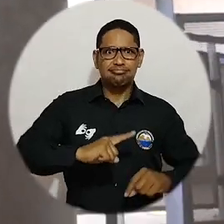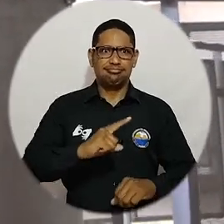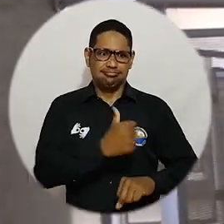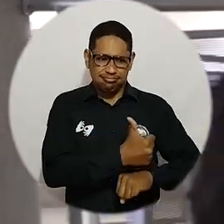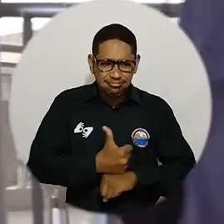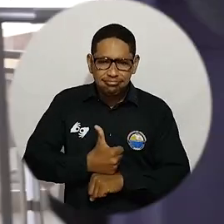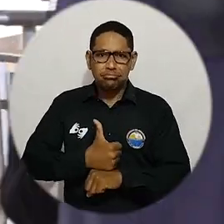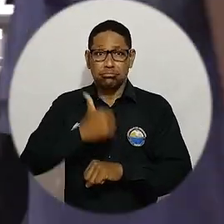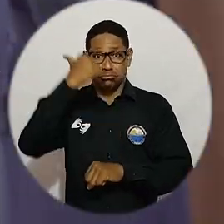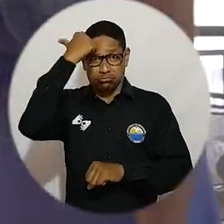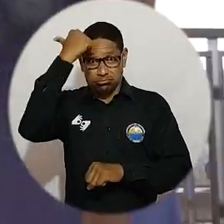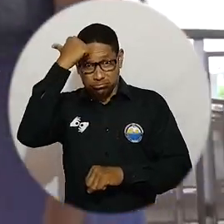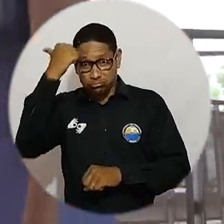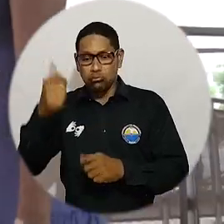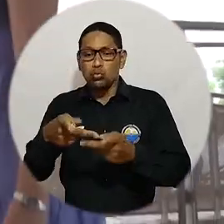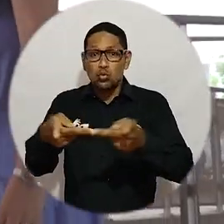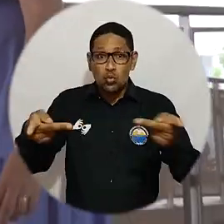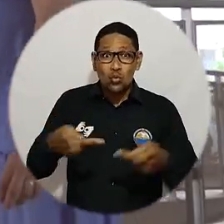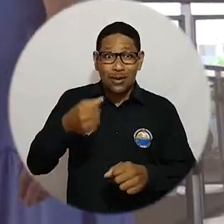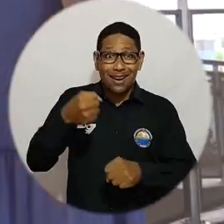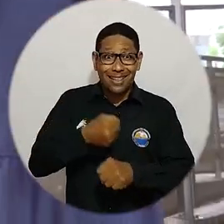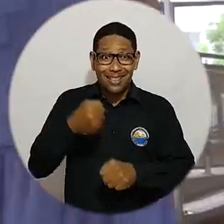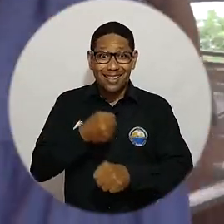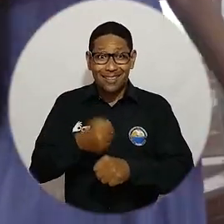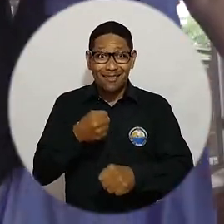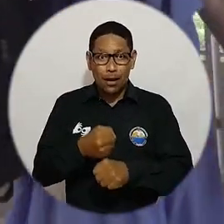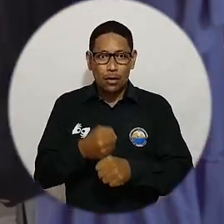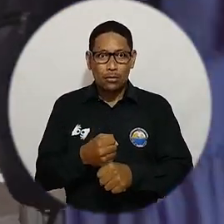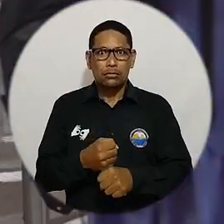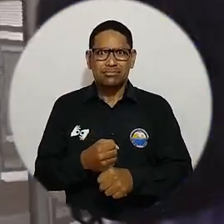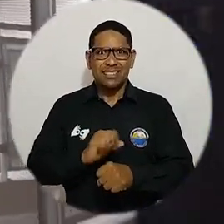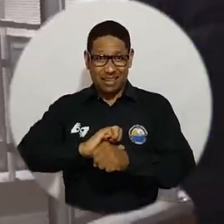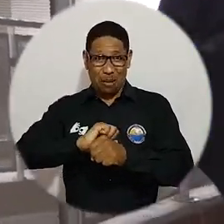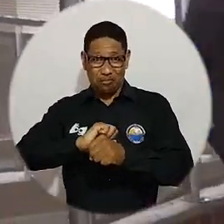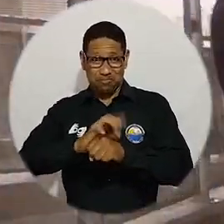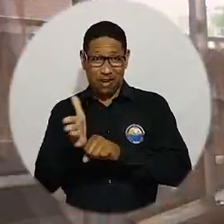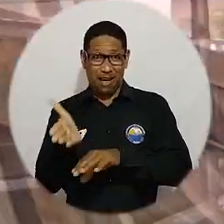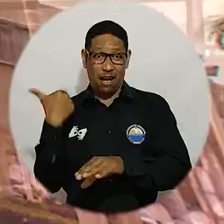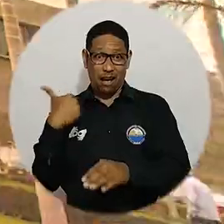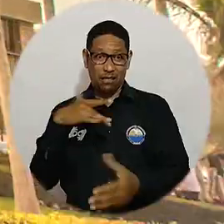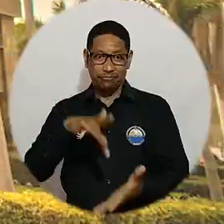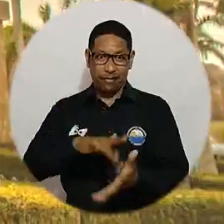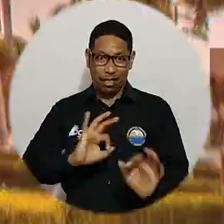reencontraron y volvieron a los lugares de trabajo en los que estuvieron ausentes durante la pandemia.